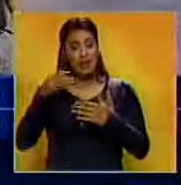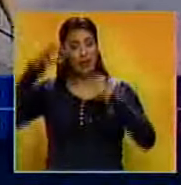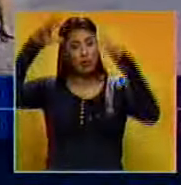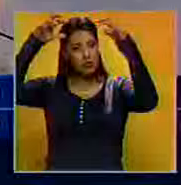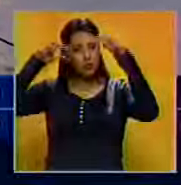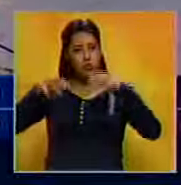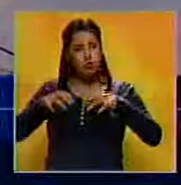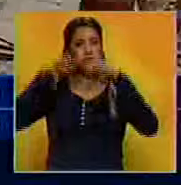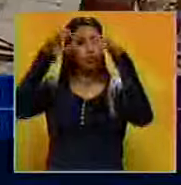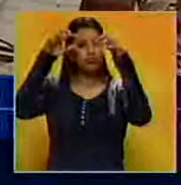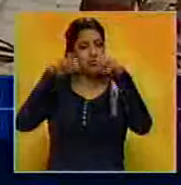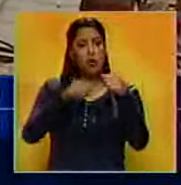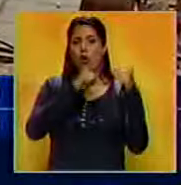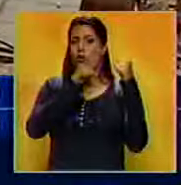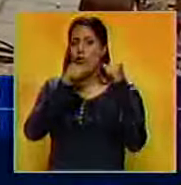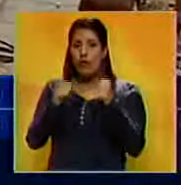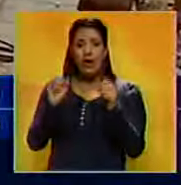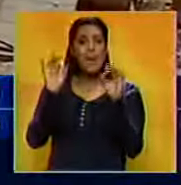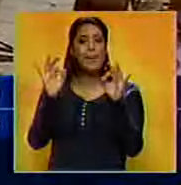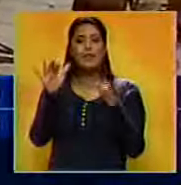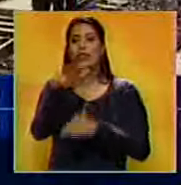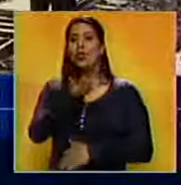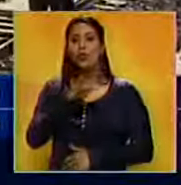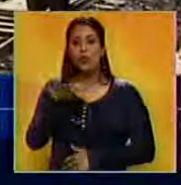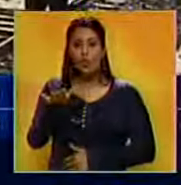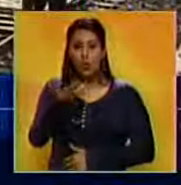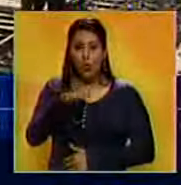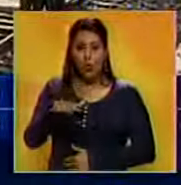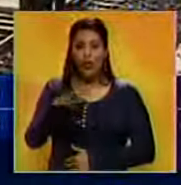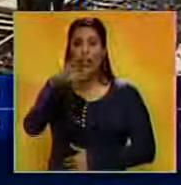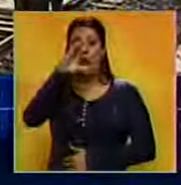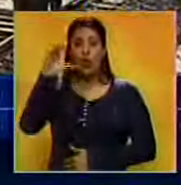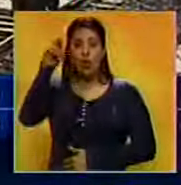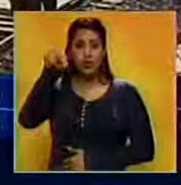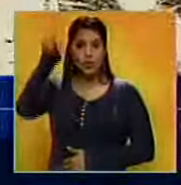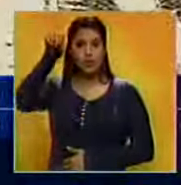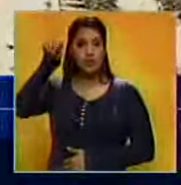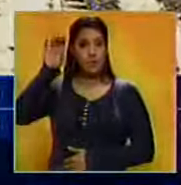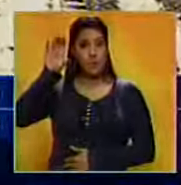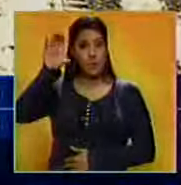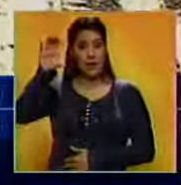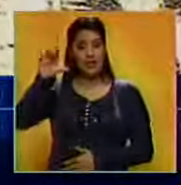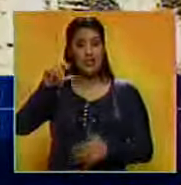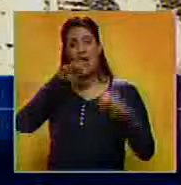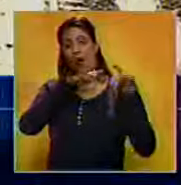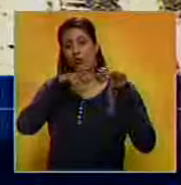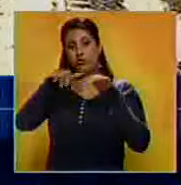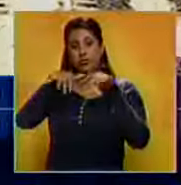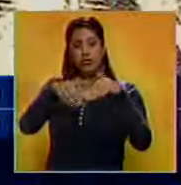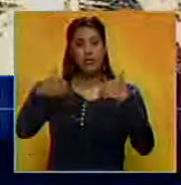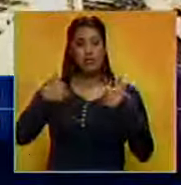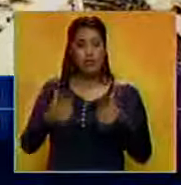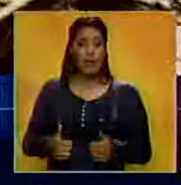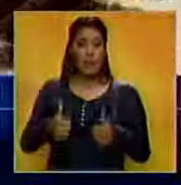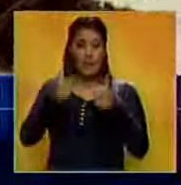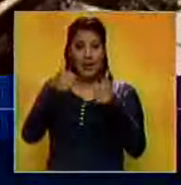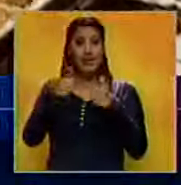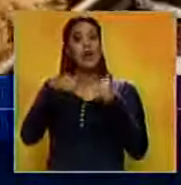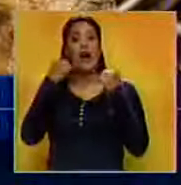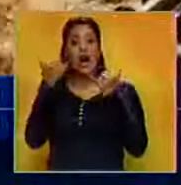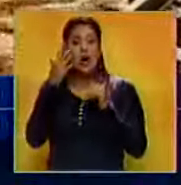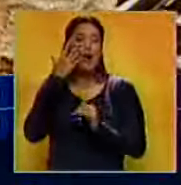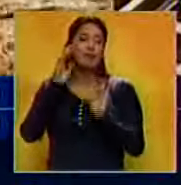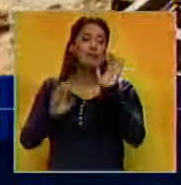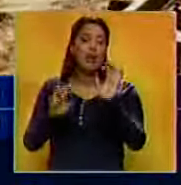precipitaciones se intensificarán, especialmente en las regiones de la costa norte del país, las más afectadas por el temporal. El